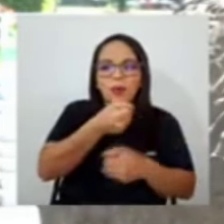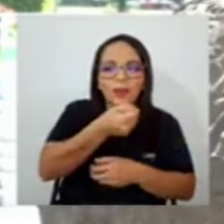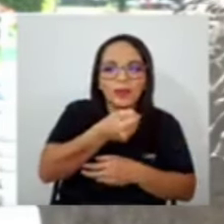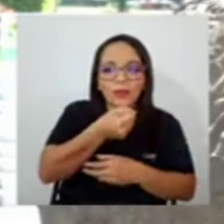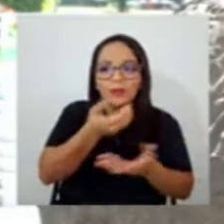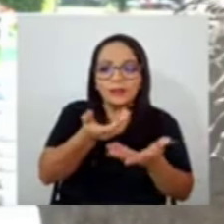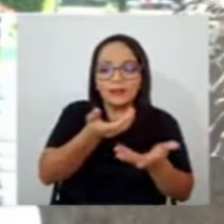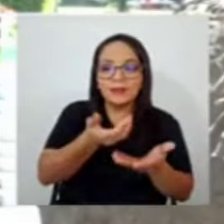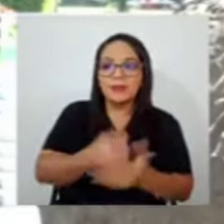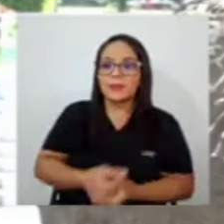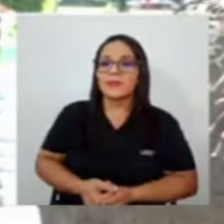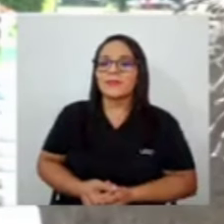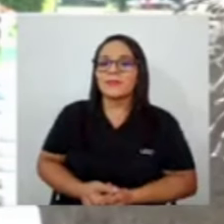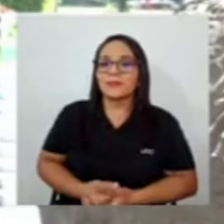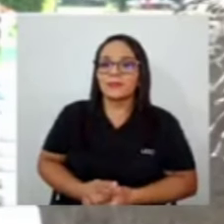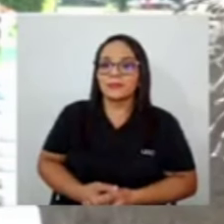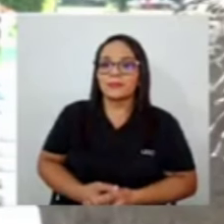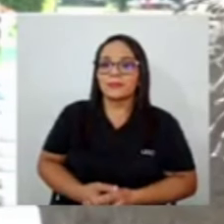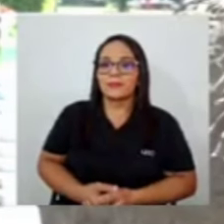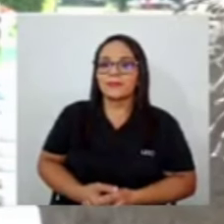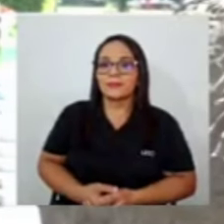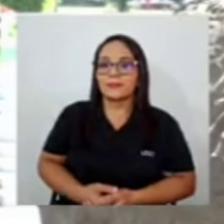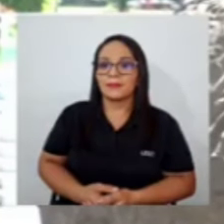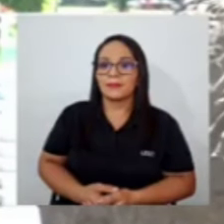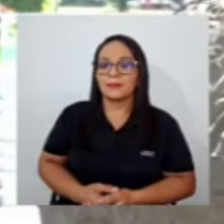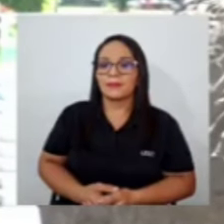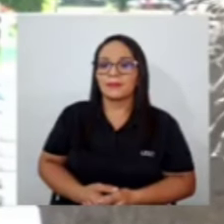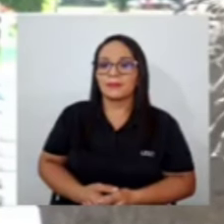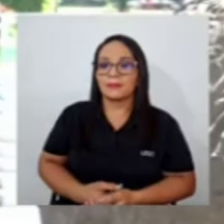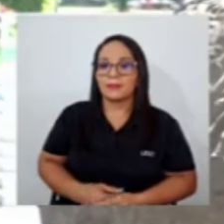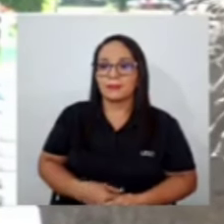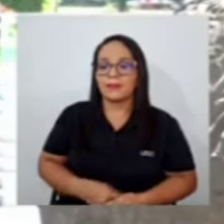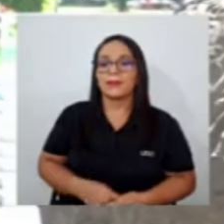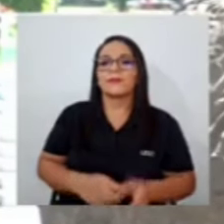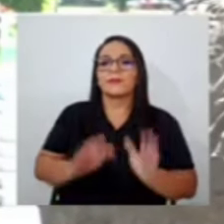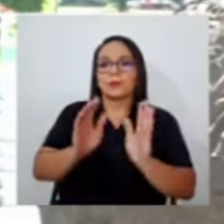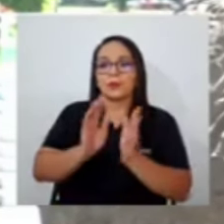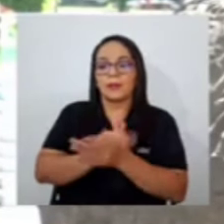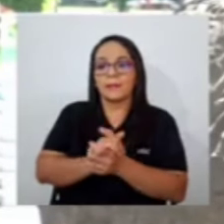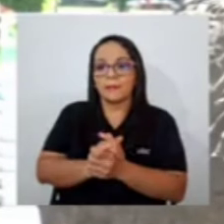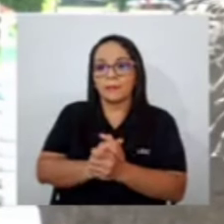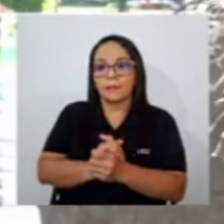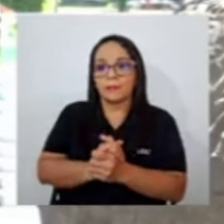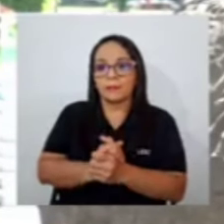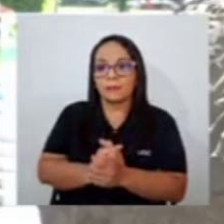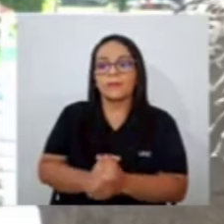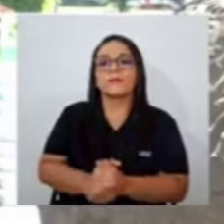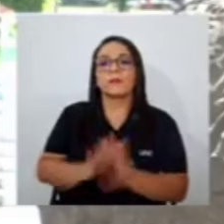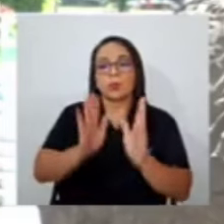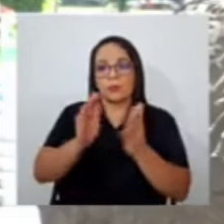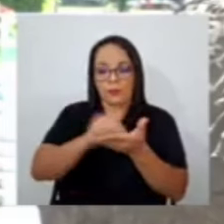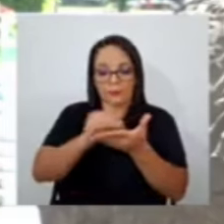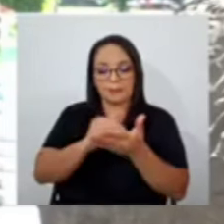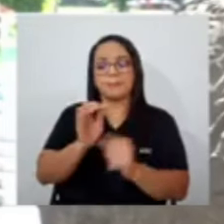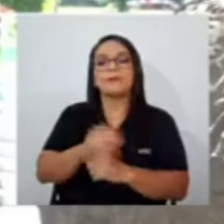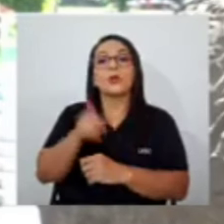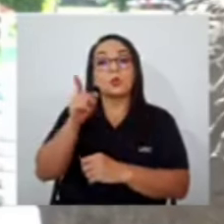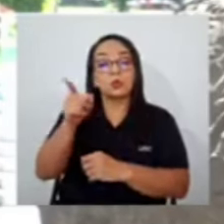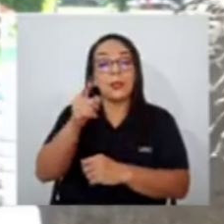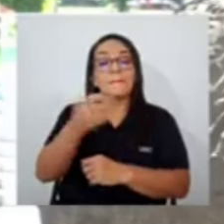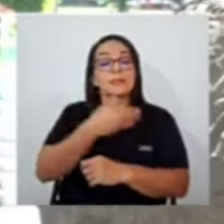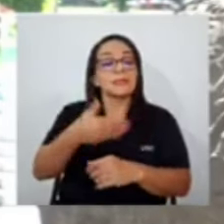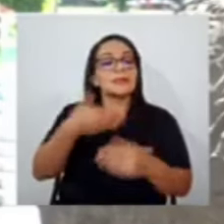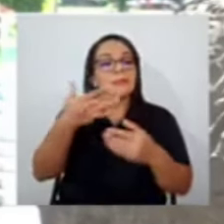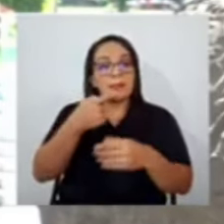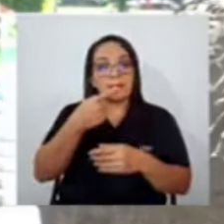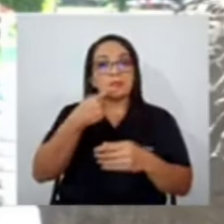Ok. Ahí, ok. Perdón, don Franz. No, no hay problema. Digo que usted, ya usted ha sido muy claro en varias conferencias de prensa sobre el tema y